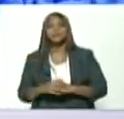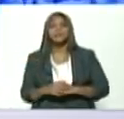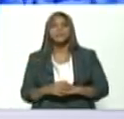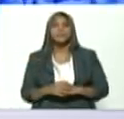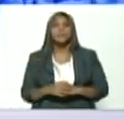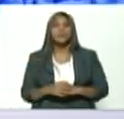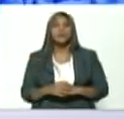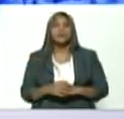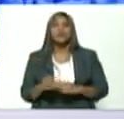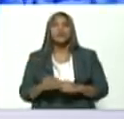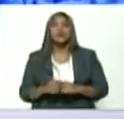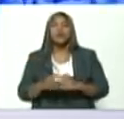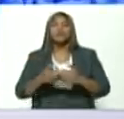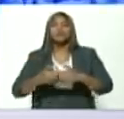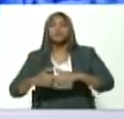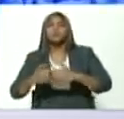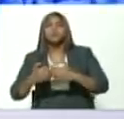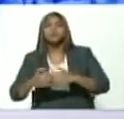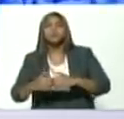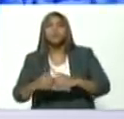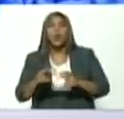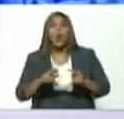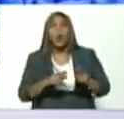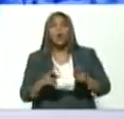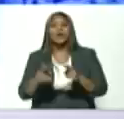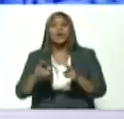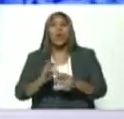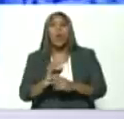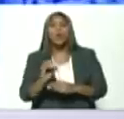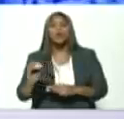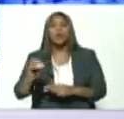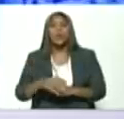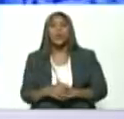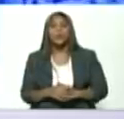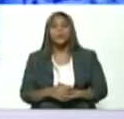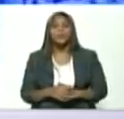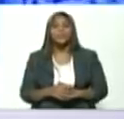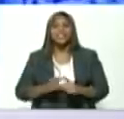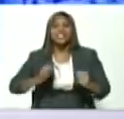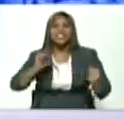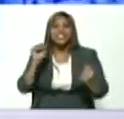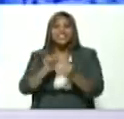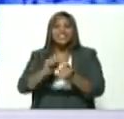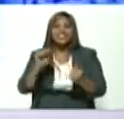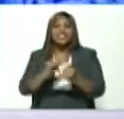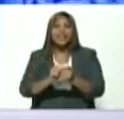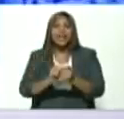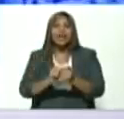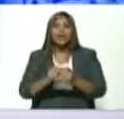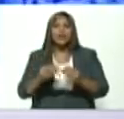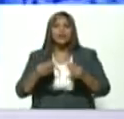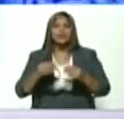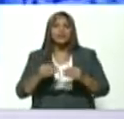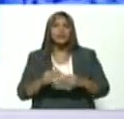Ferrominera de Lorinoco del sector hierro y acero